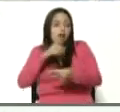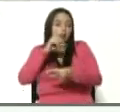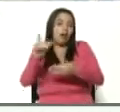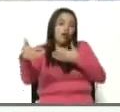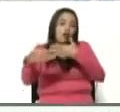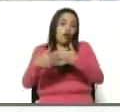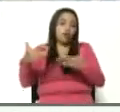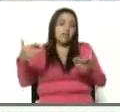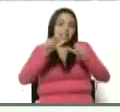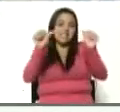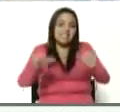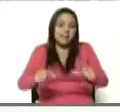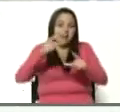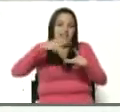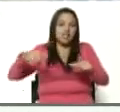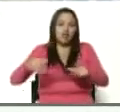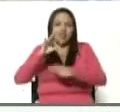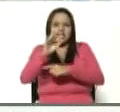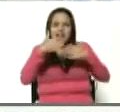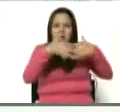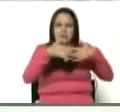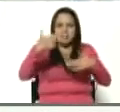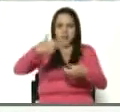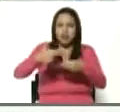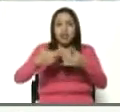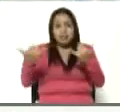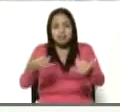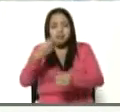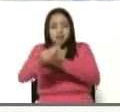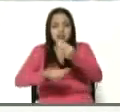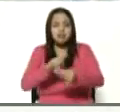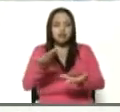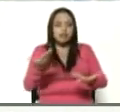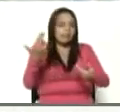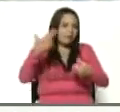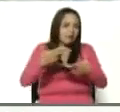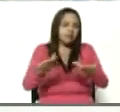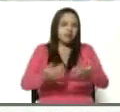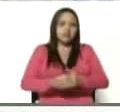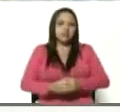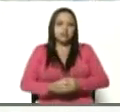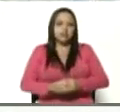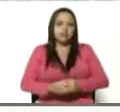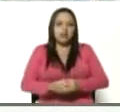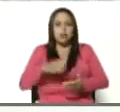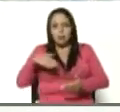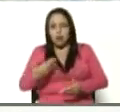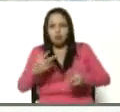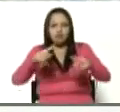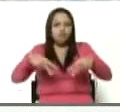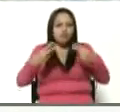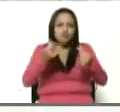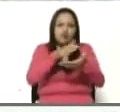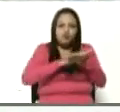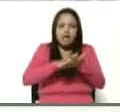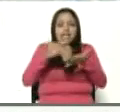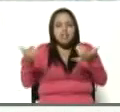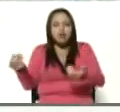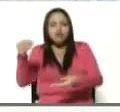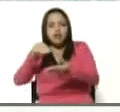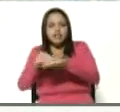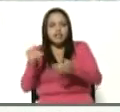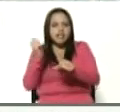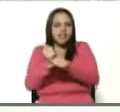de tres refinerías que ya estaban produciendo. Remontamos, recuperamos y ya están produciendo otra vez.